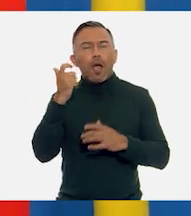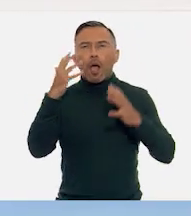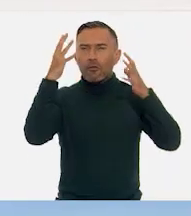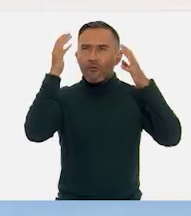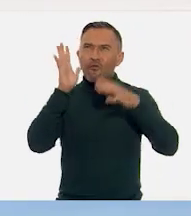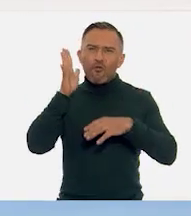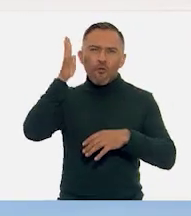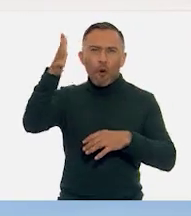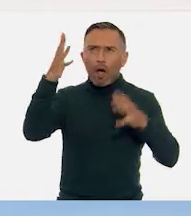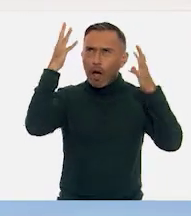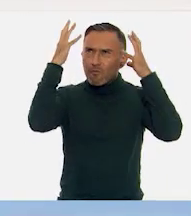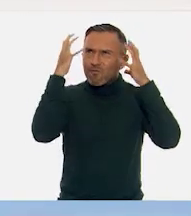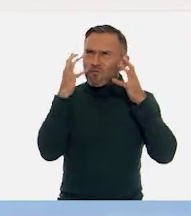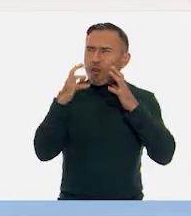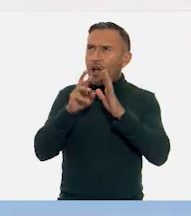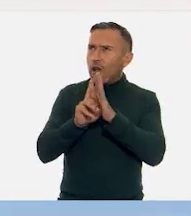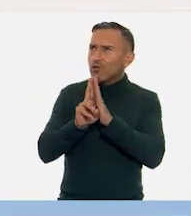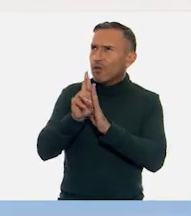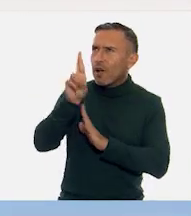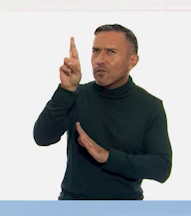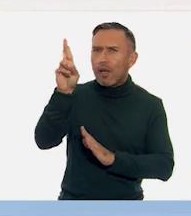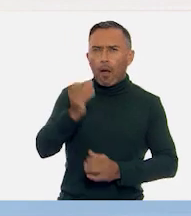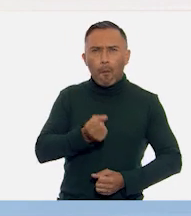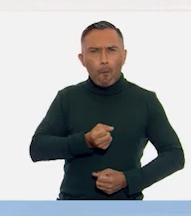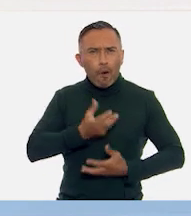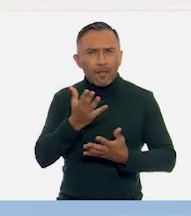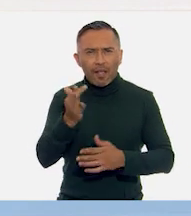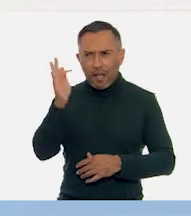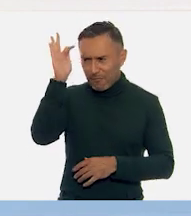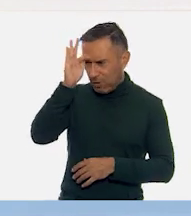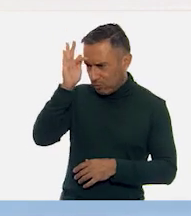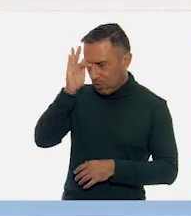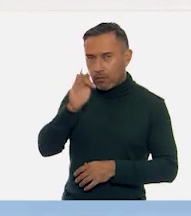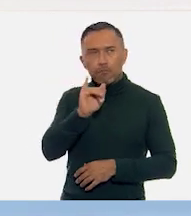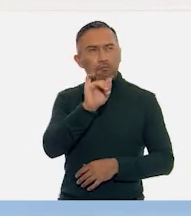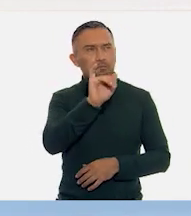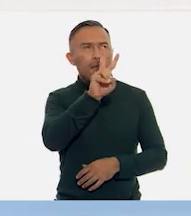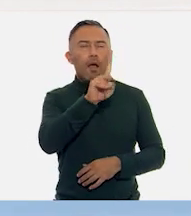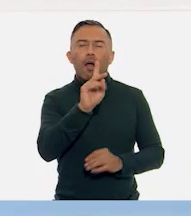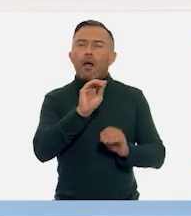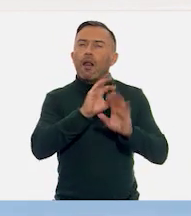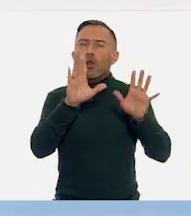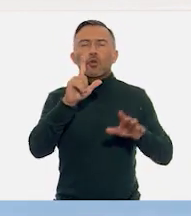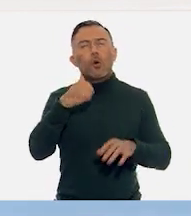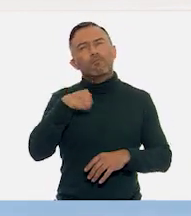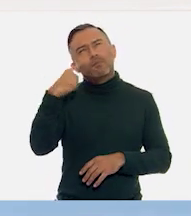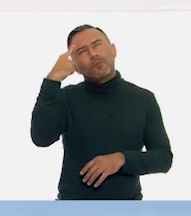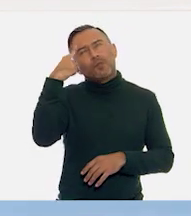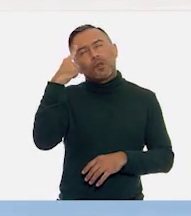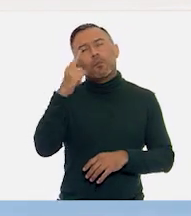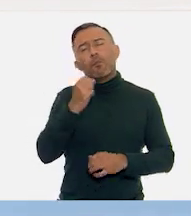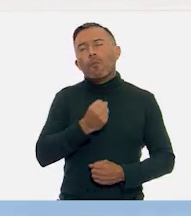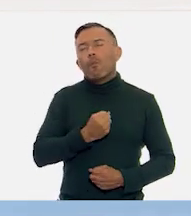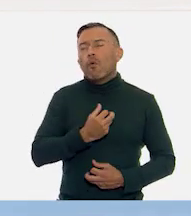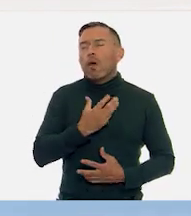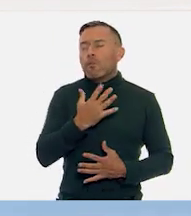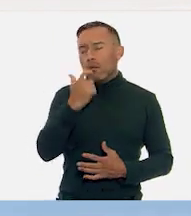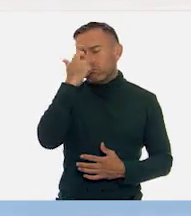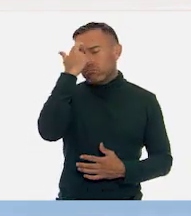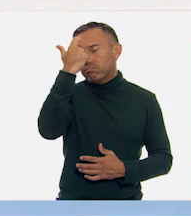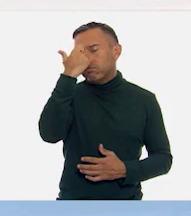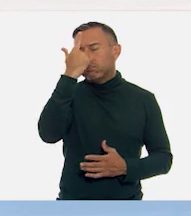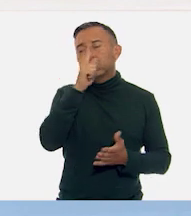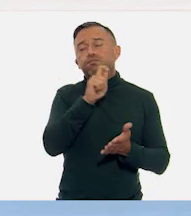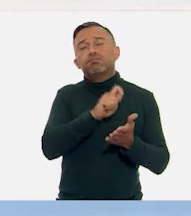Claro, Juan Carlos. Sí, es que yo me imagino componiendo y recitando poemas mientras